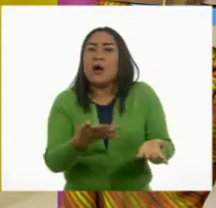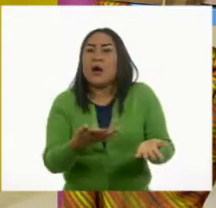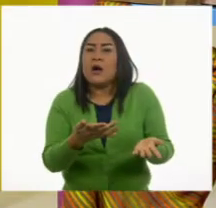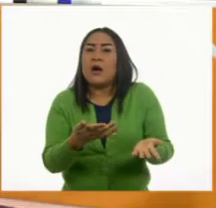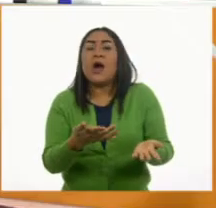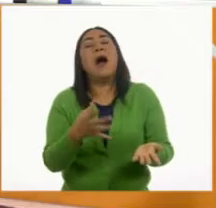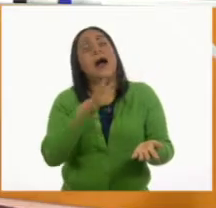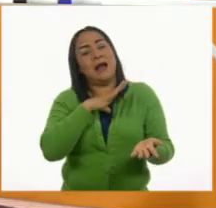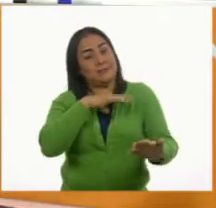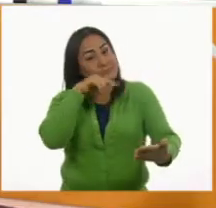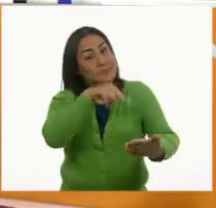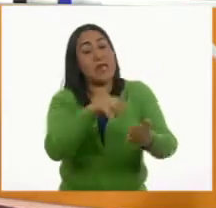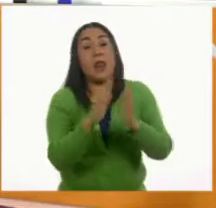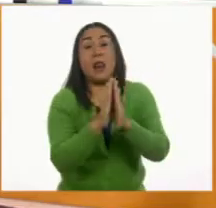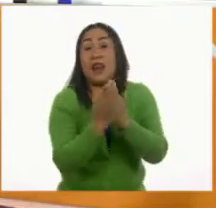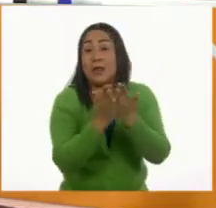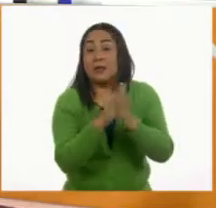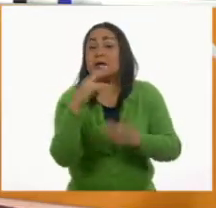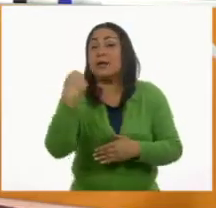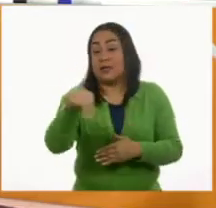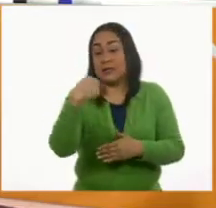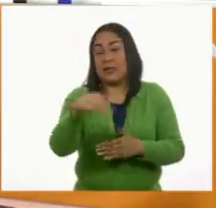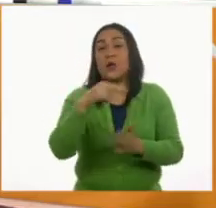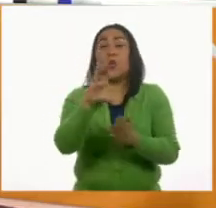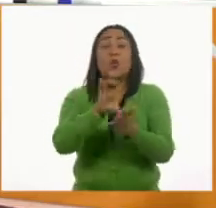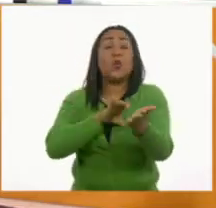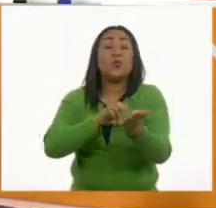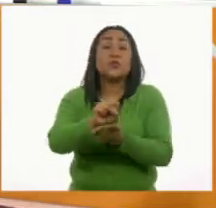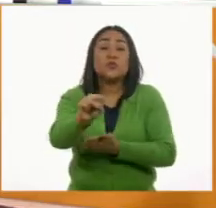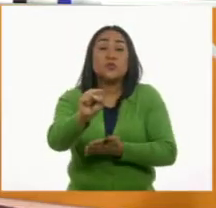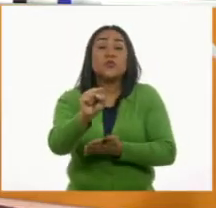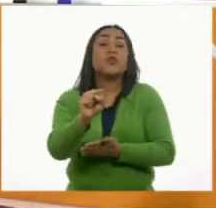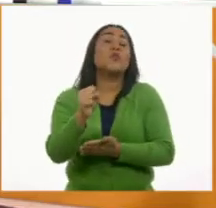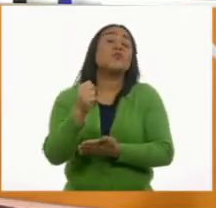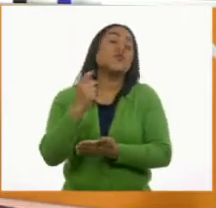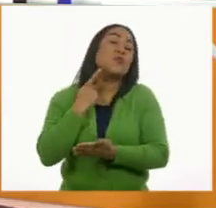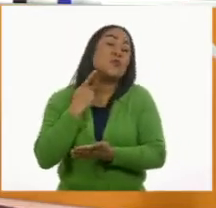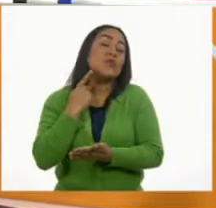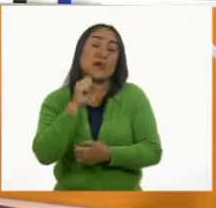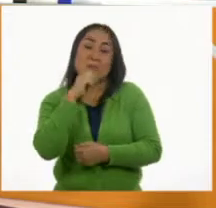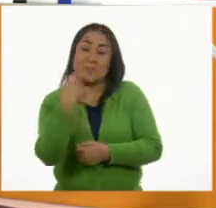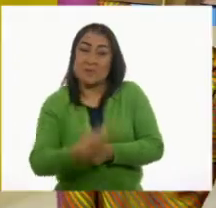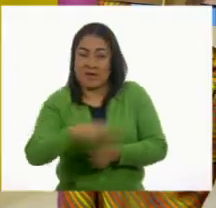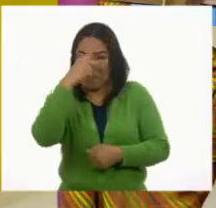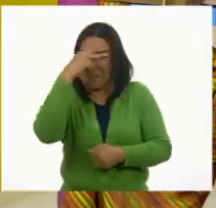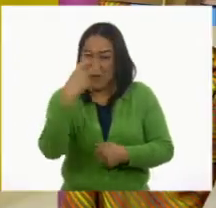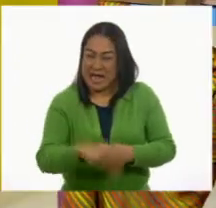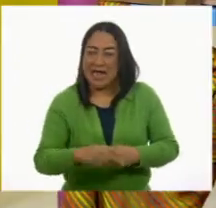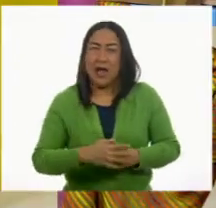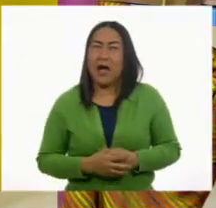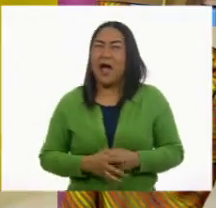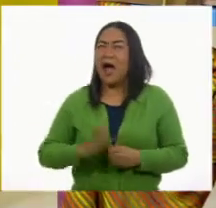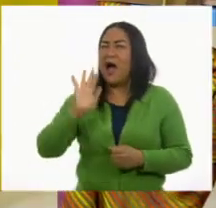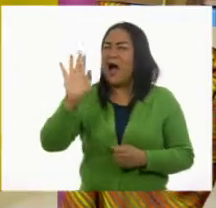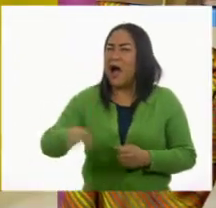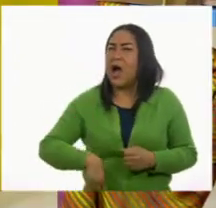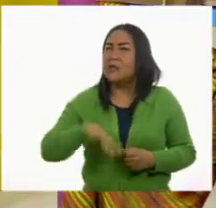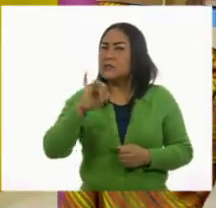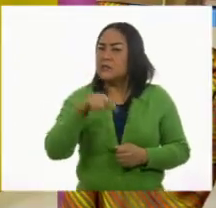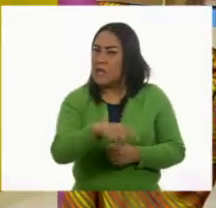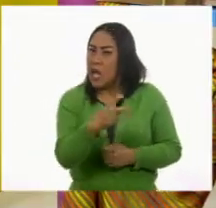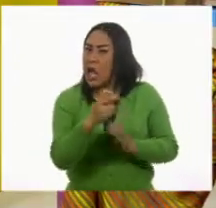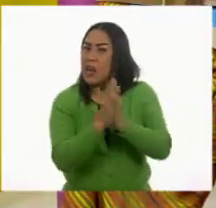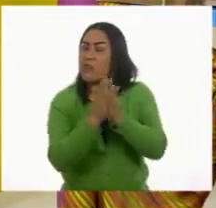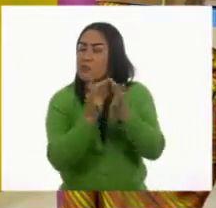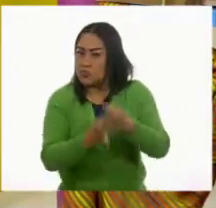Existe un libro que se llama La Constitución Política de los Estados Unidos Mexicanos. ¡Ay, es verdad! Es un libro muy importante para